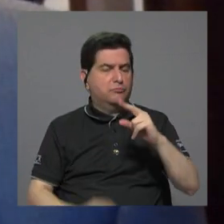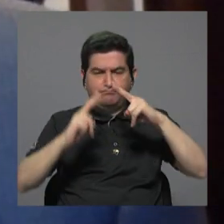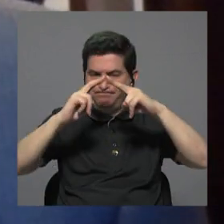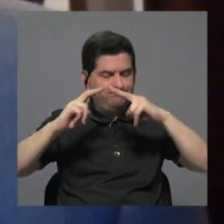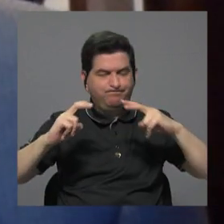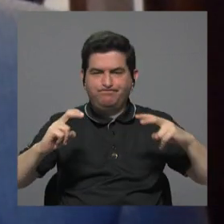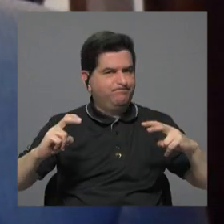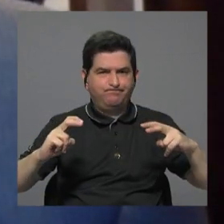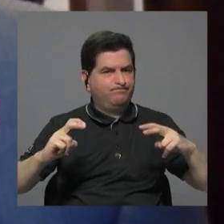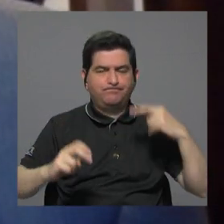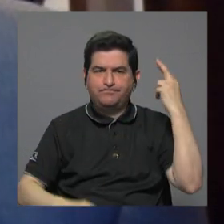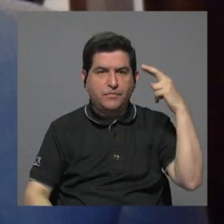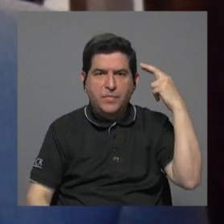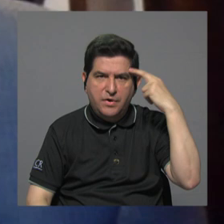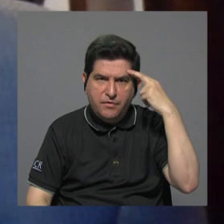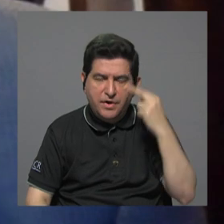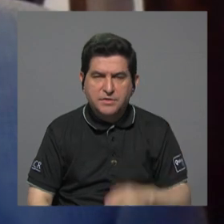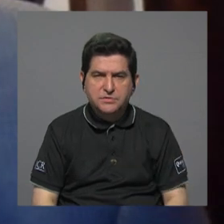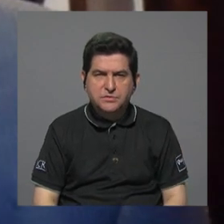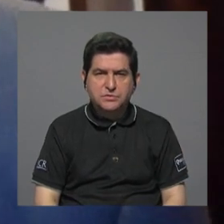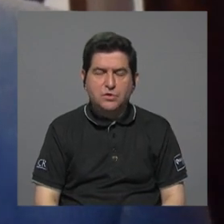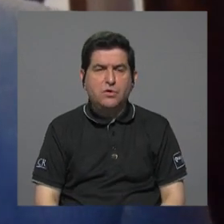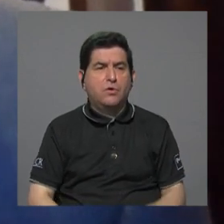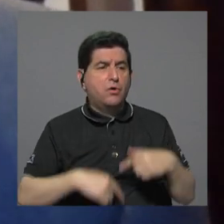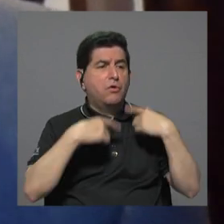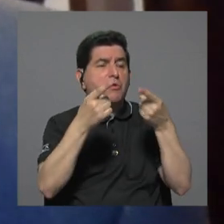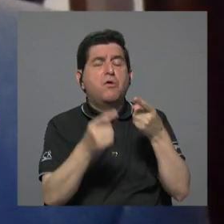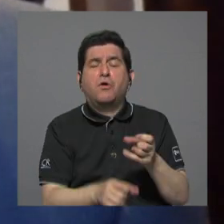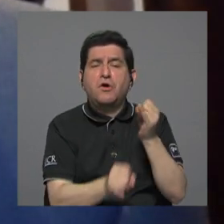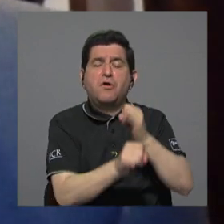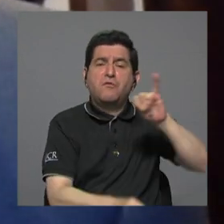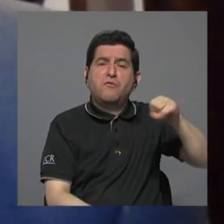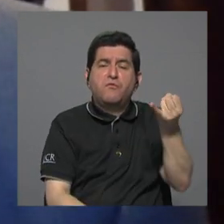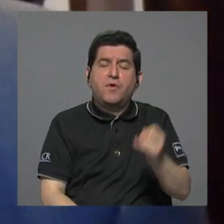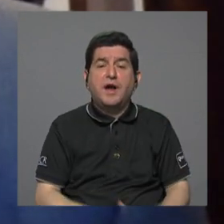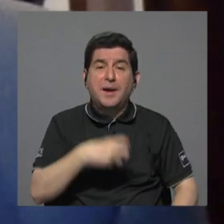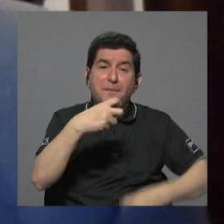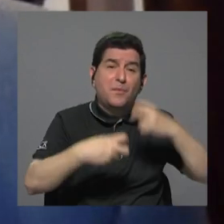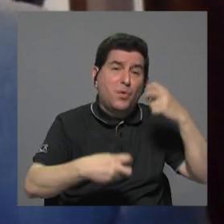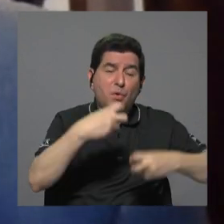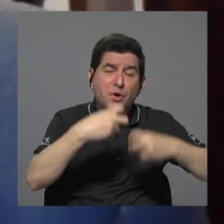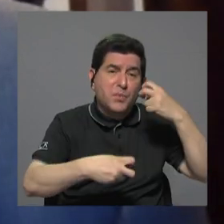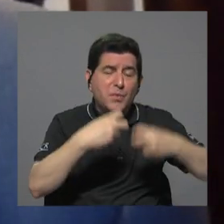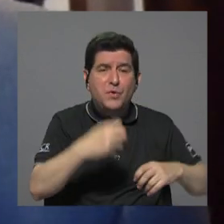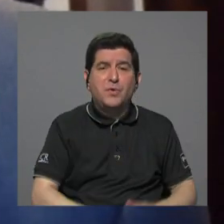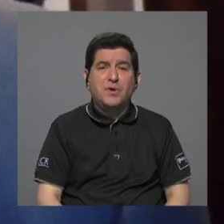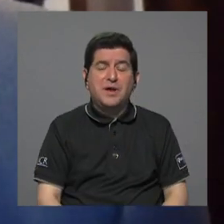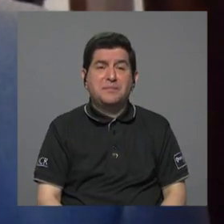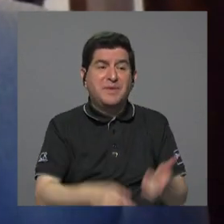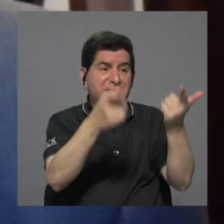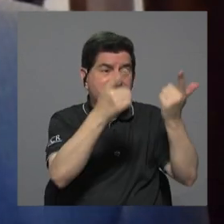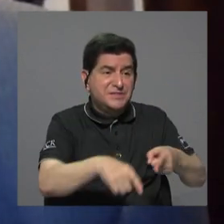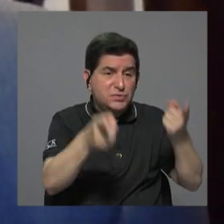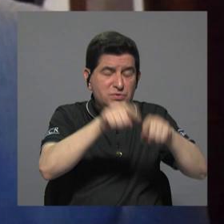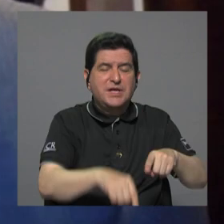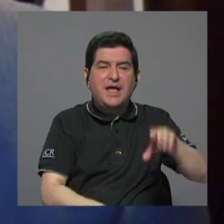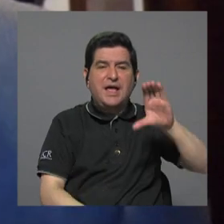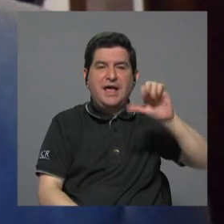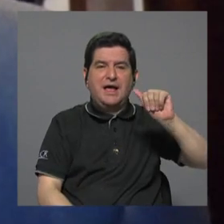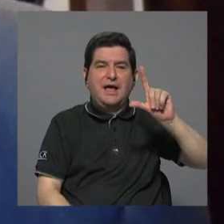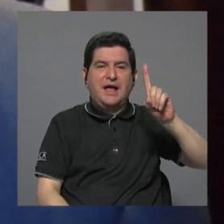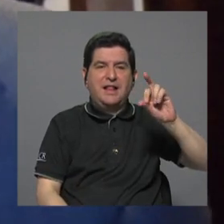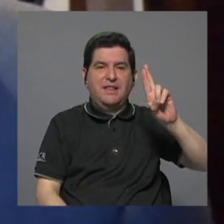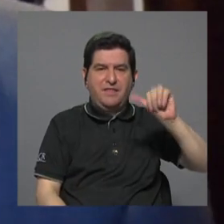porque lo que llegó a UpDeva pues realmente fue por los problemas que estaban aconteciendo en Caldera donde